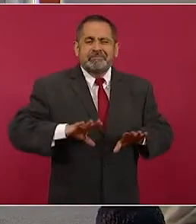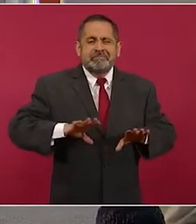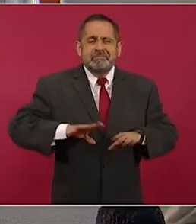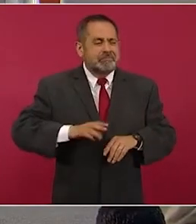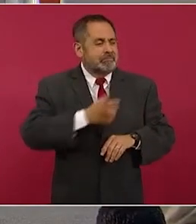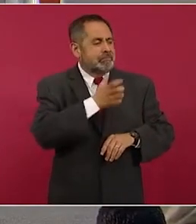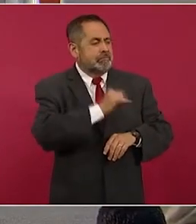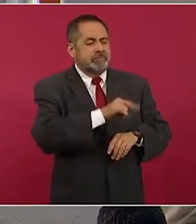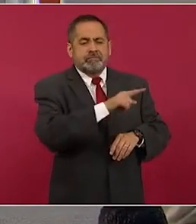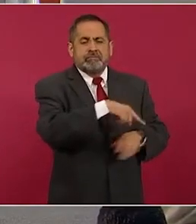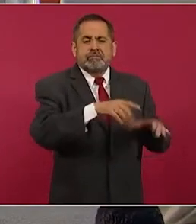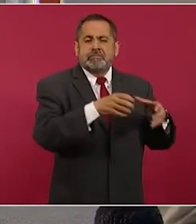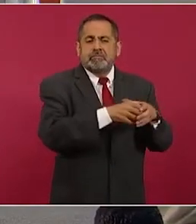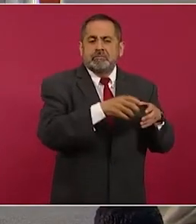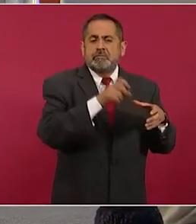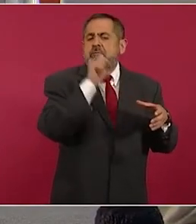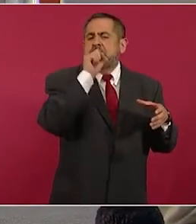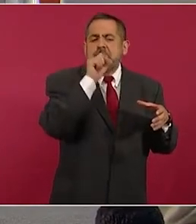clasista.